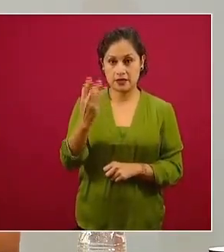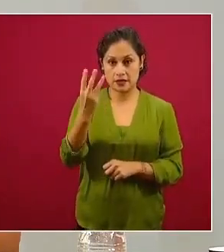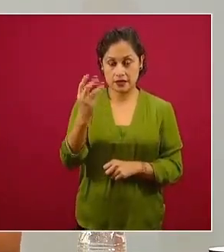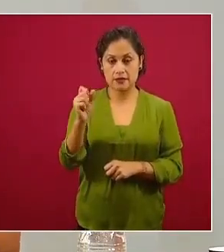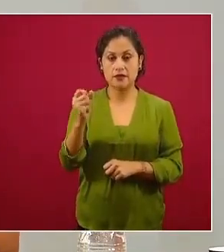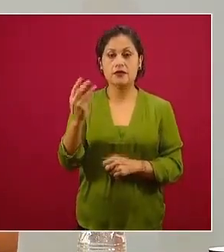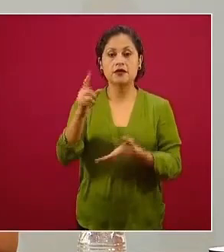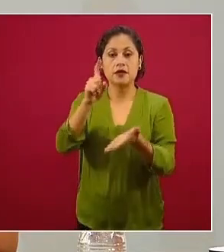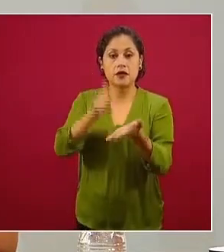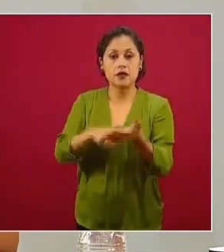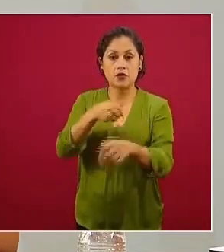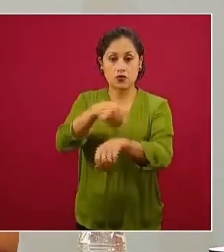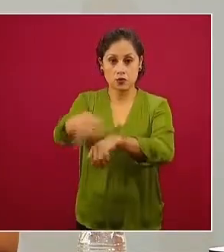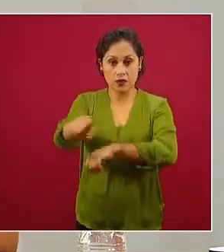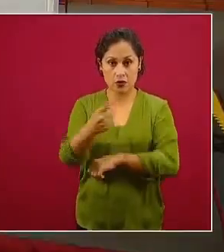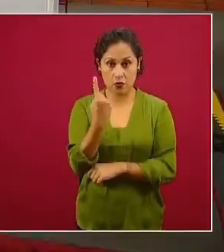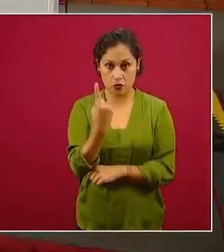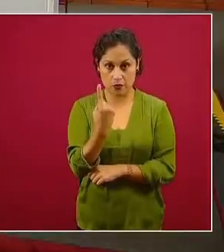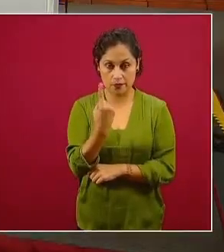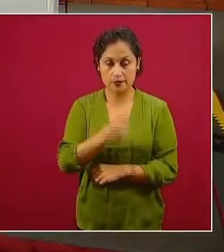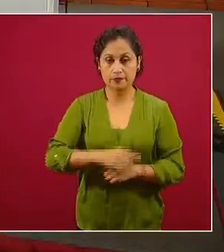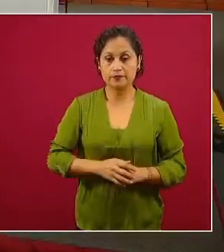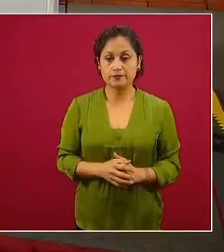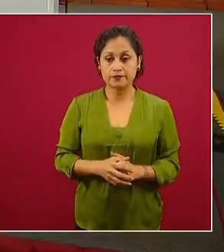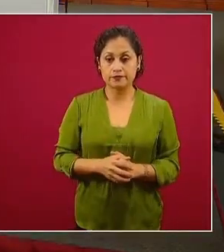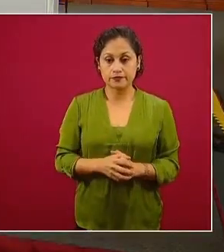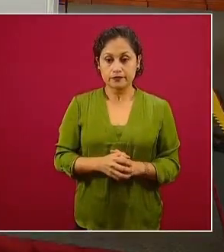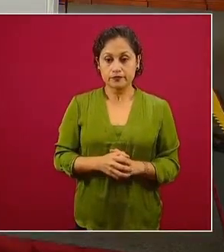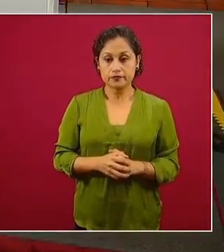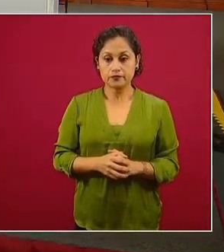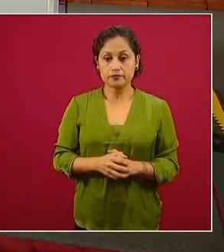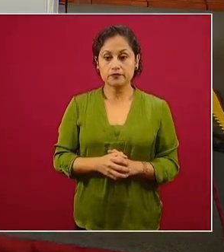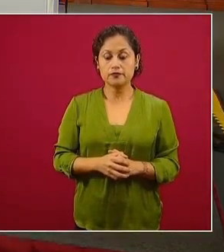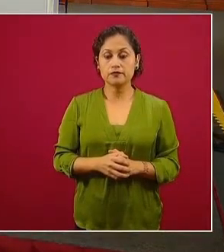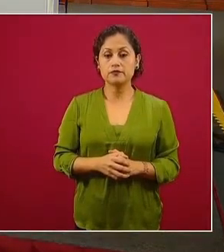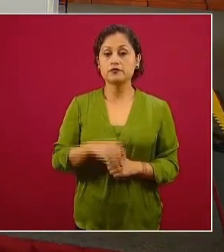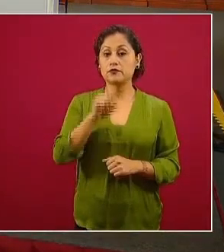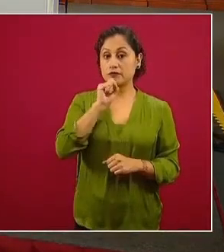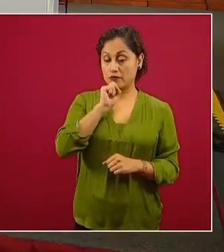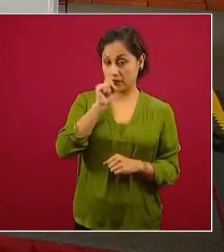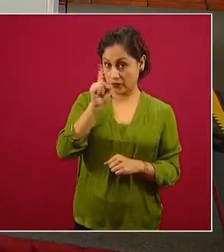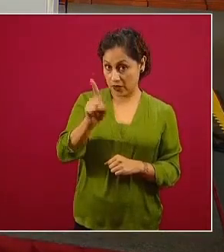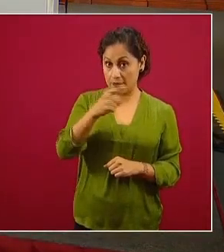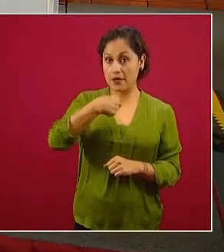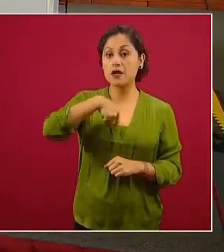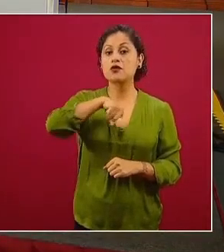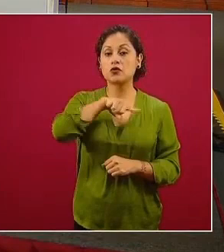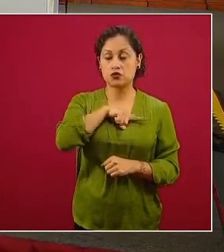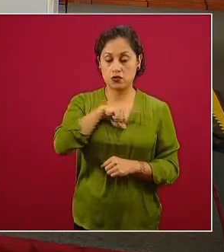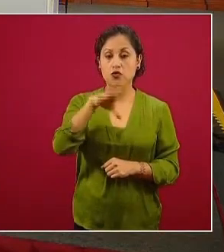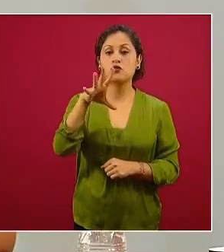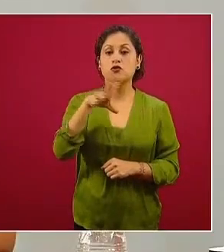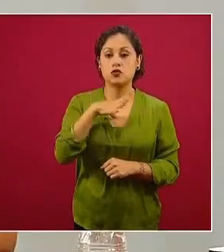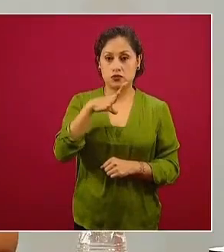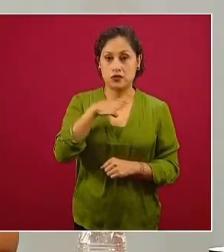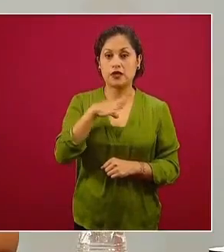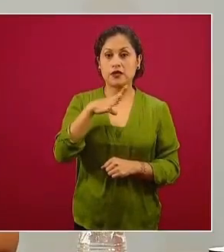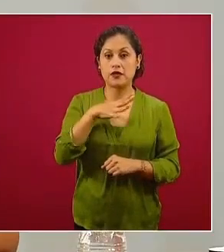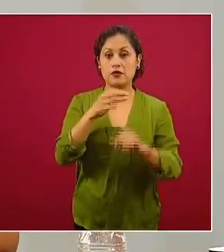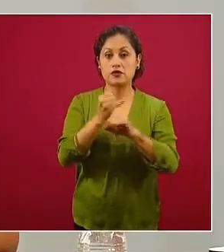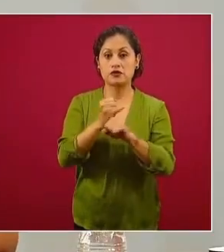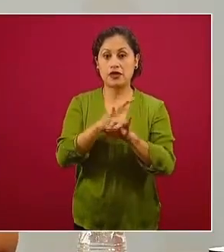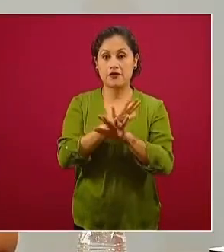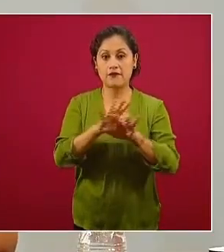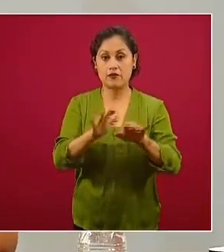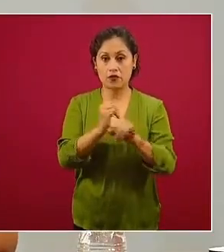opción número 1. También tenemos la forma de canalizar esa información